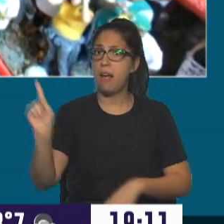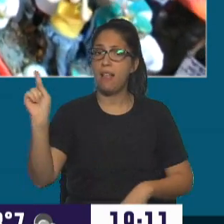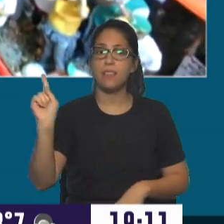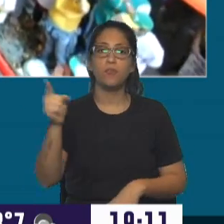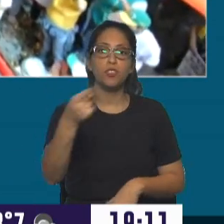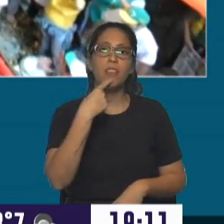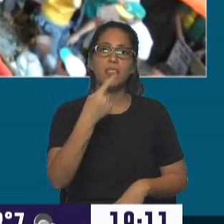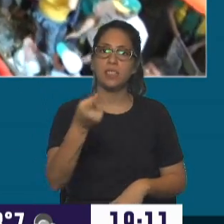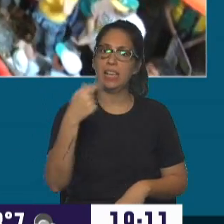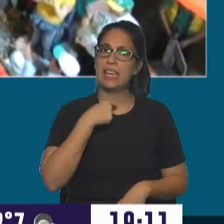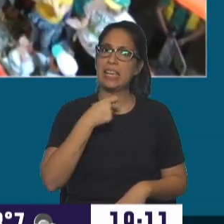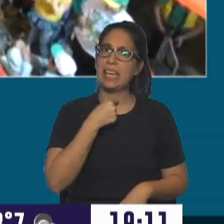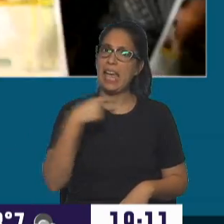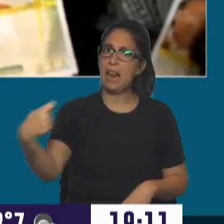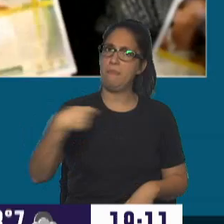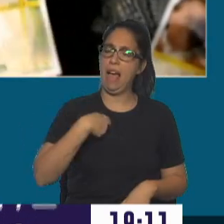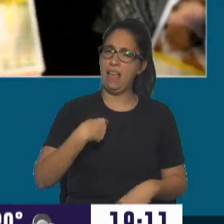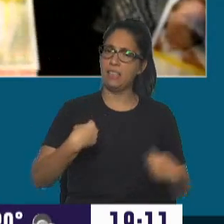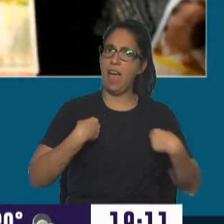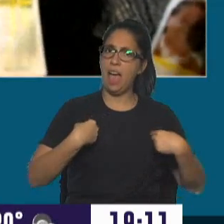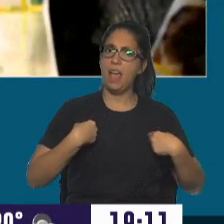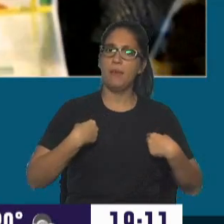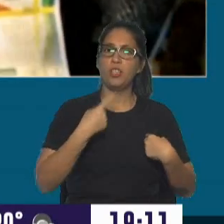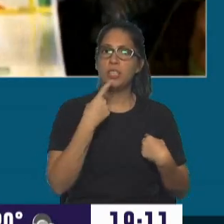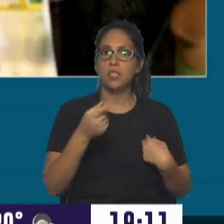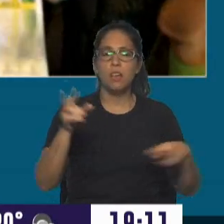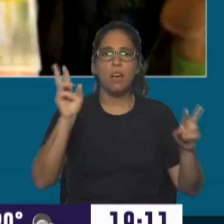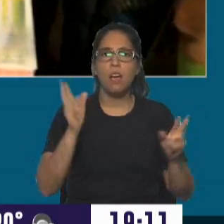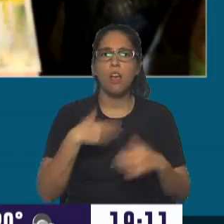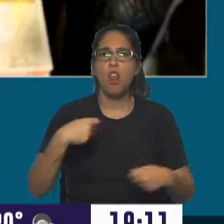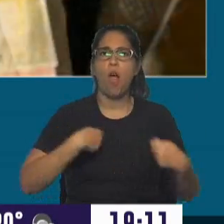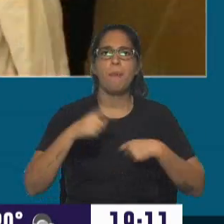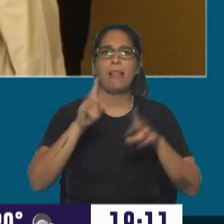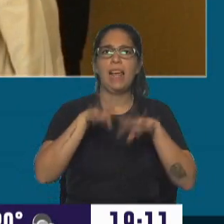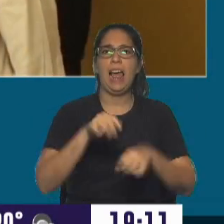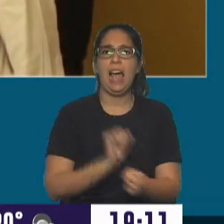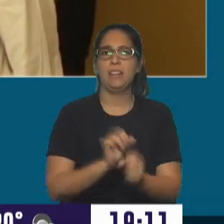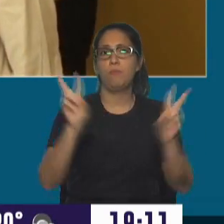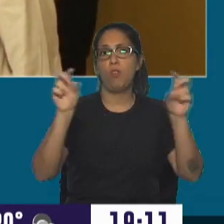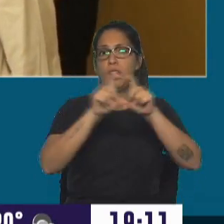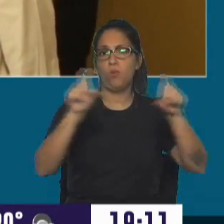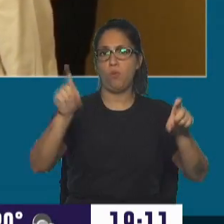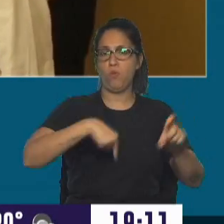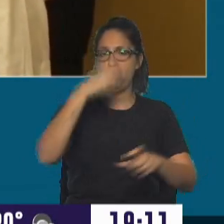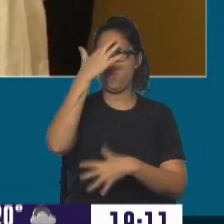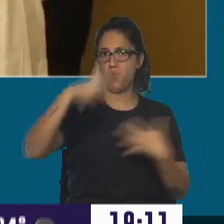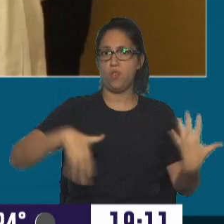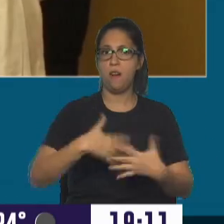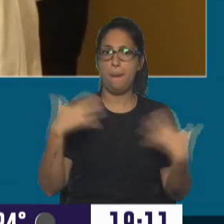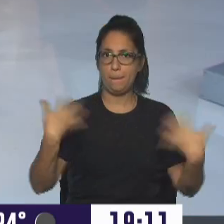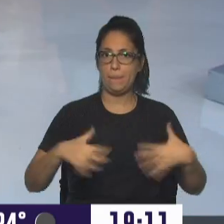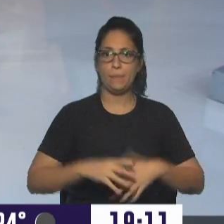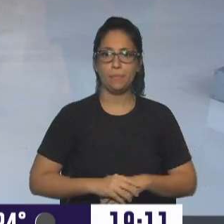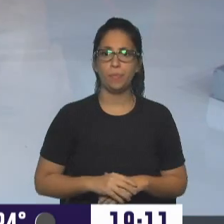es que lo quieren matar, ¿no? Entonces planteando que no lo maten en la cárcel en un título que, bueno, por supuesto generó mucha